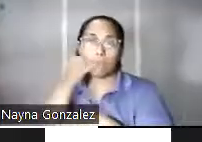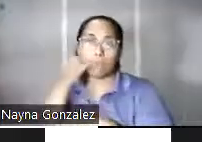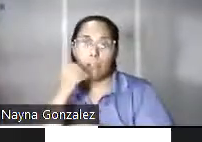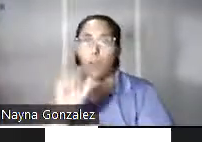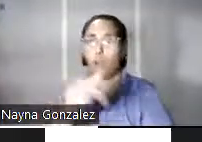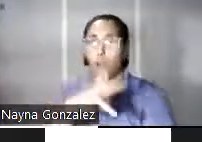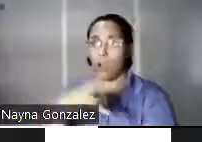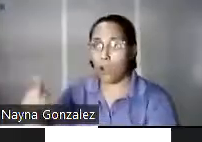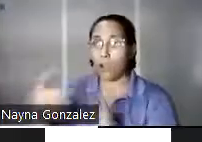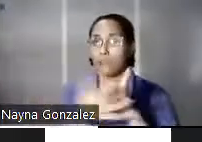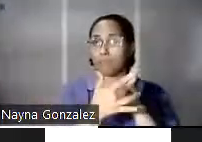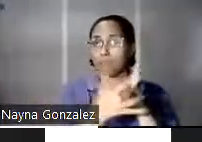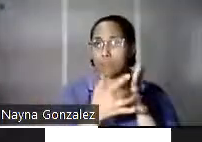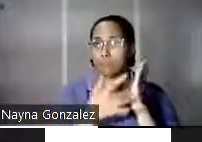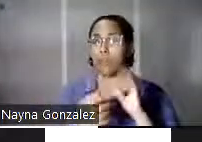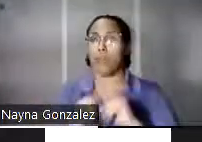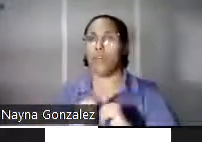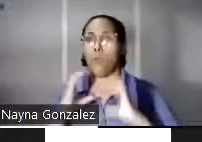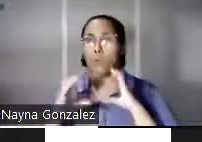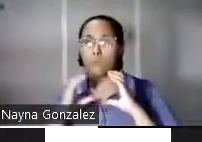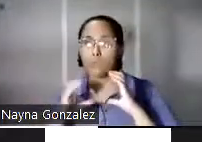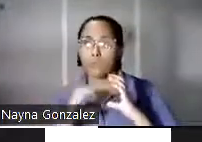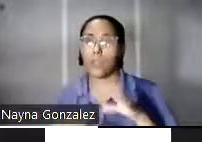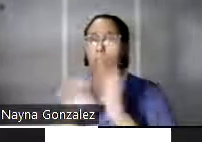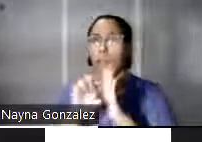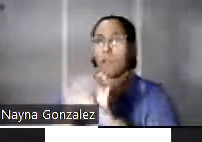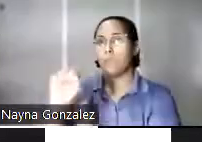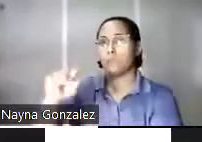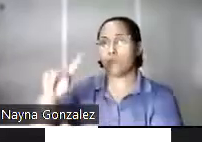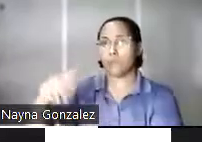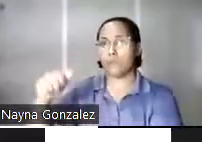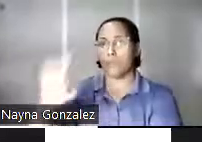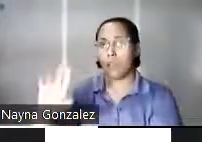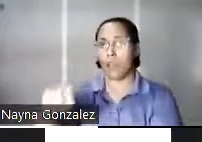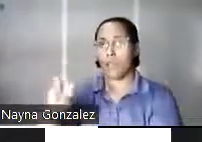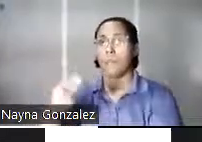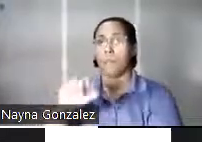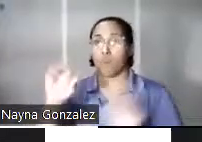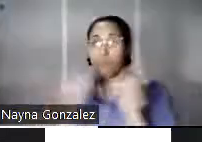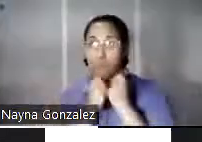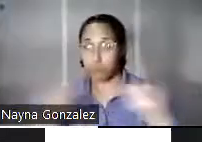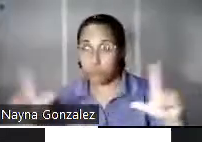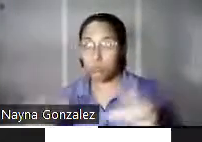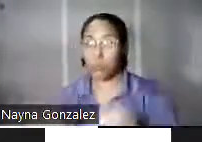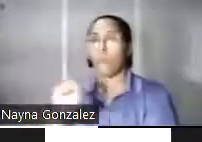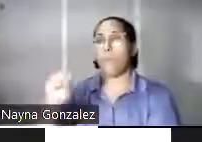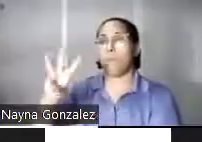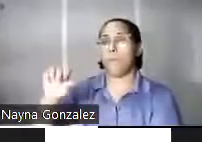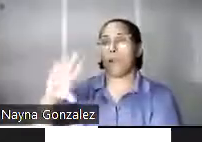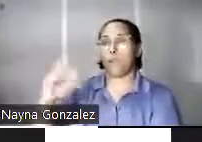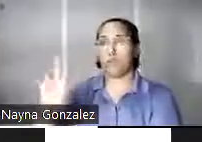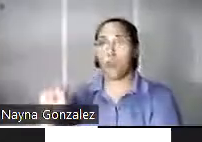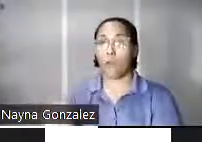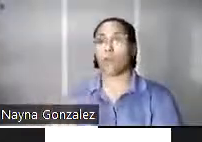herramientas de comunicación audiovisual como Skype, Zoom, Microsoft Teams o Google Meet